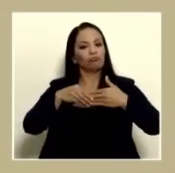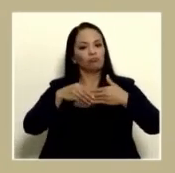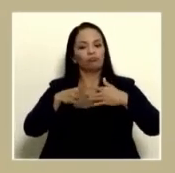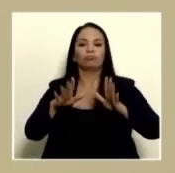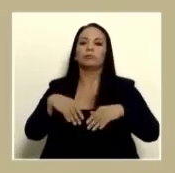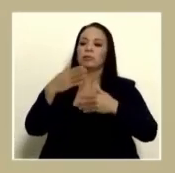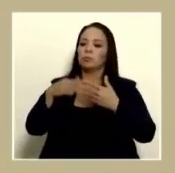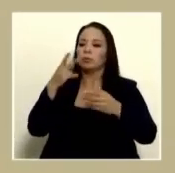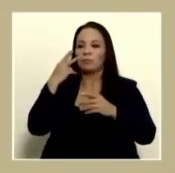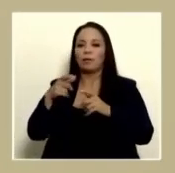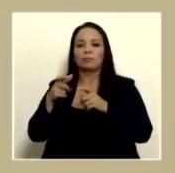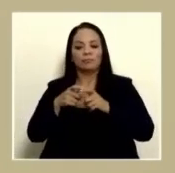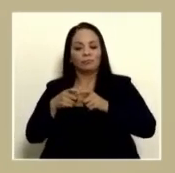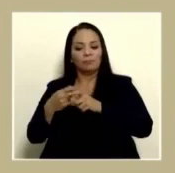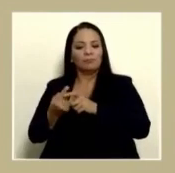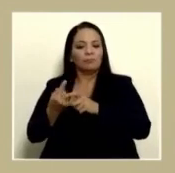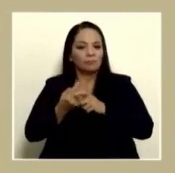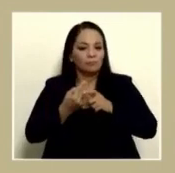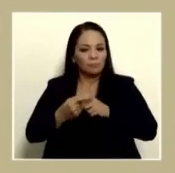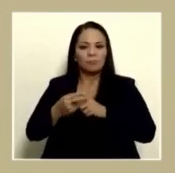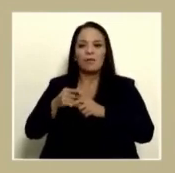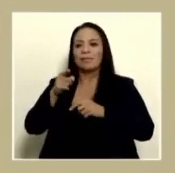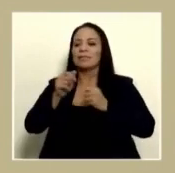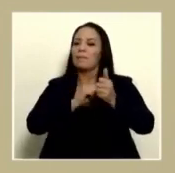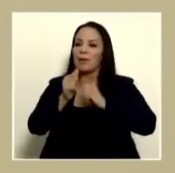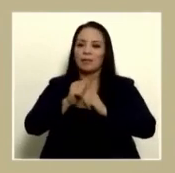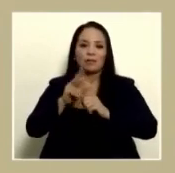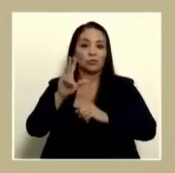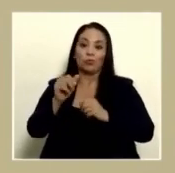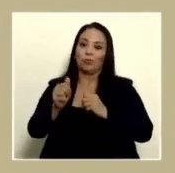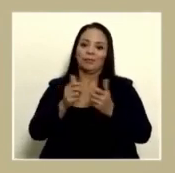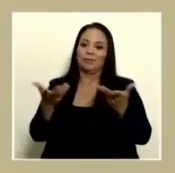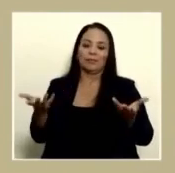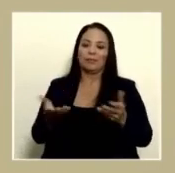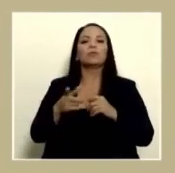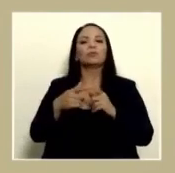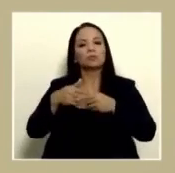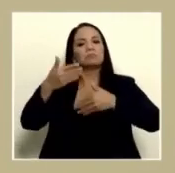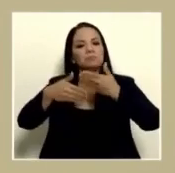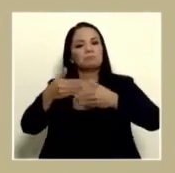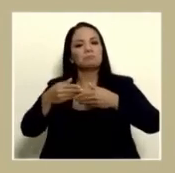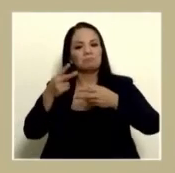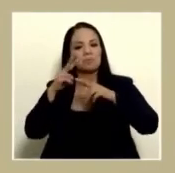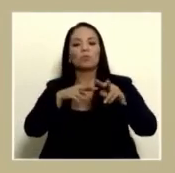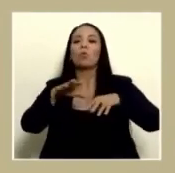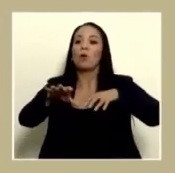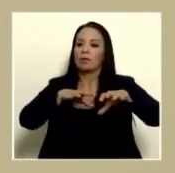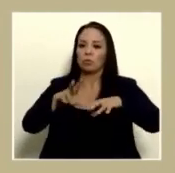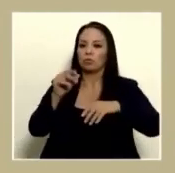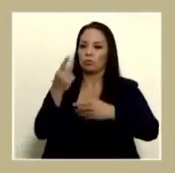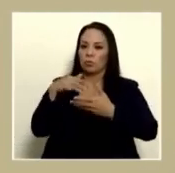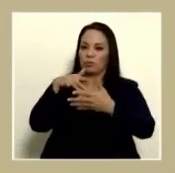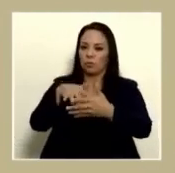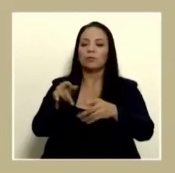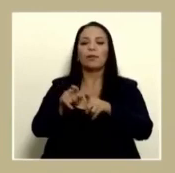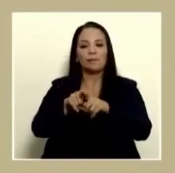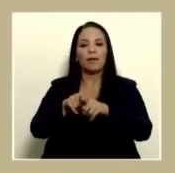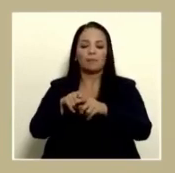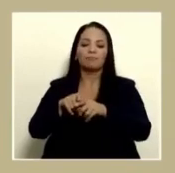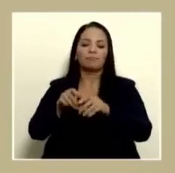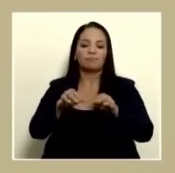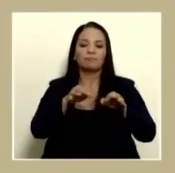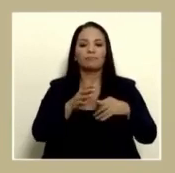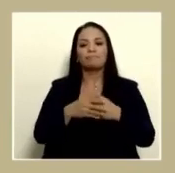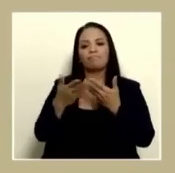monopolios y esas prácticas anticompetitivas que las estamos viendo pero ya con acción no sólo con estudio entonces muchas